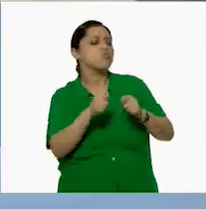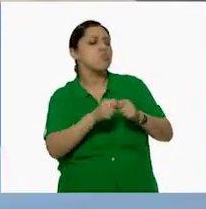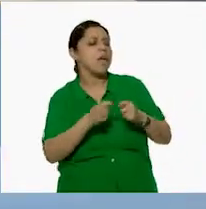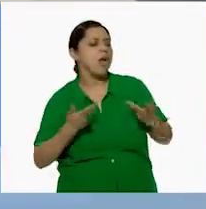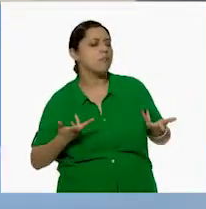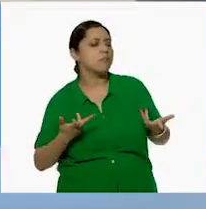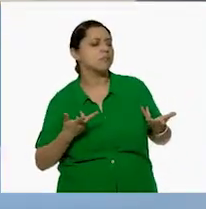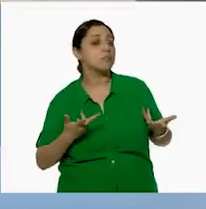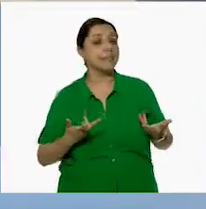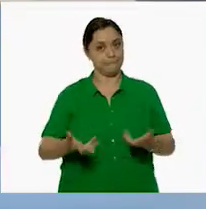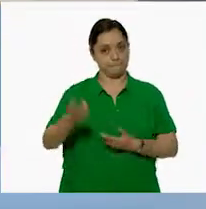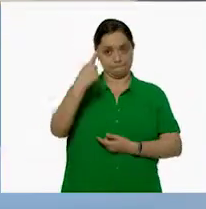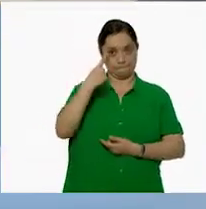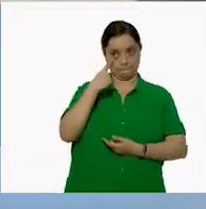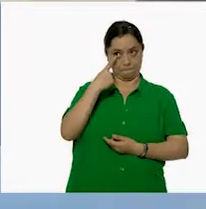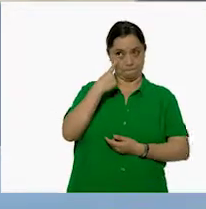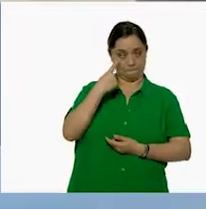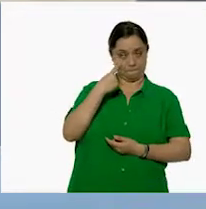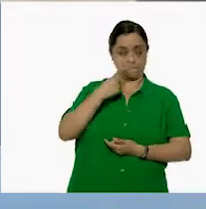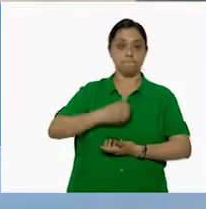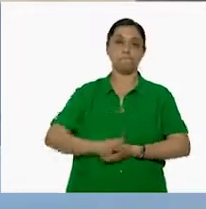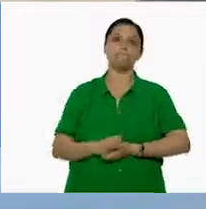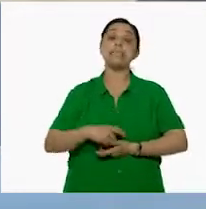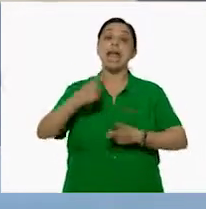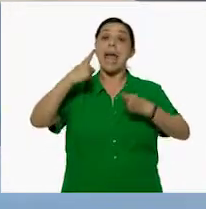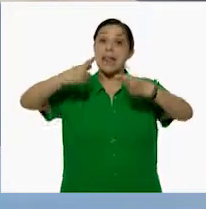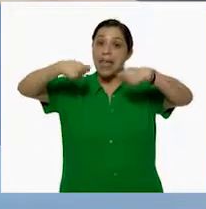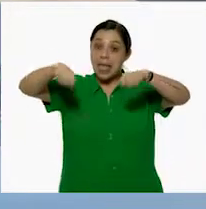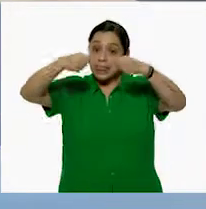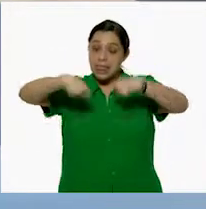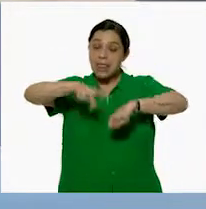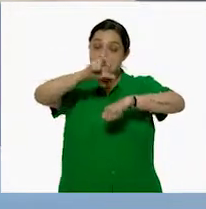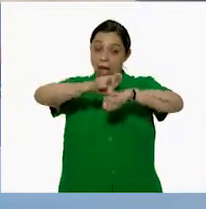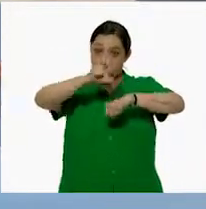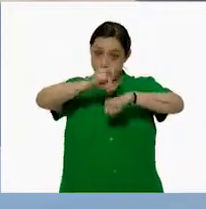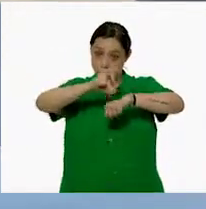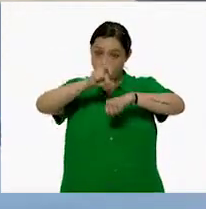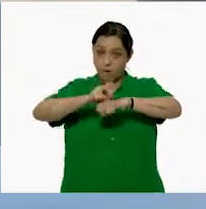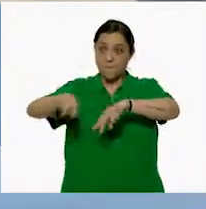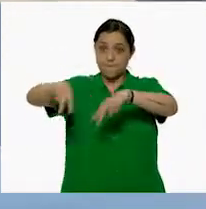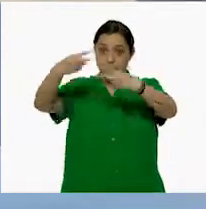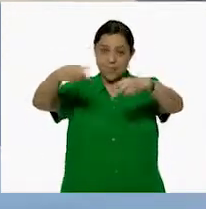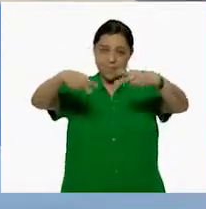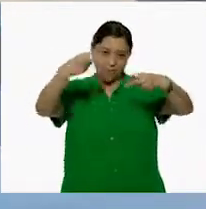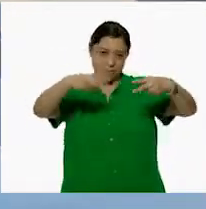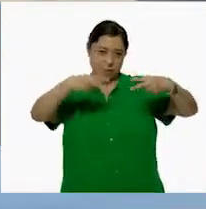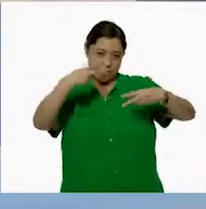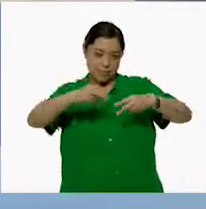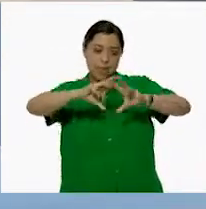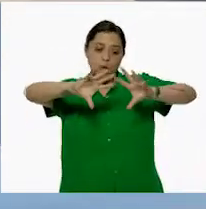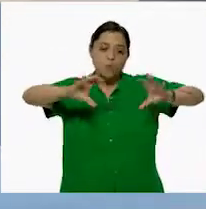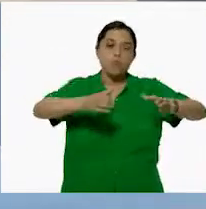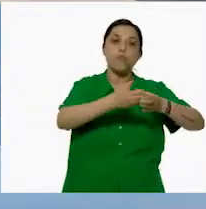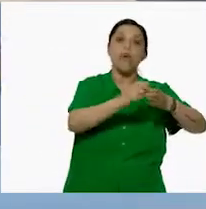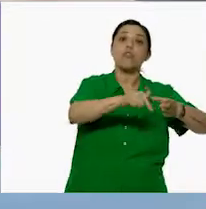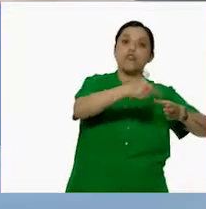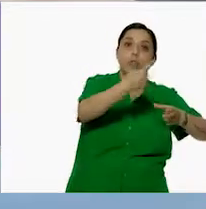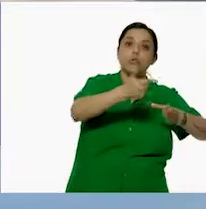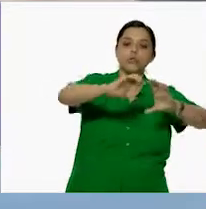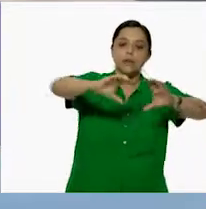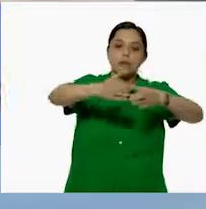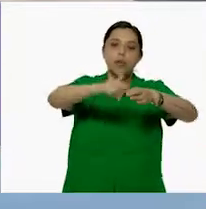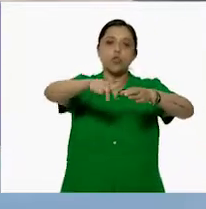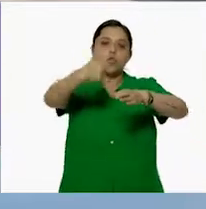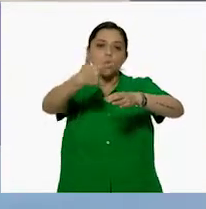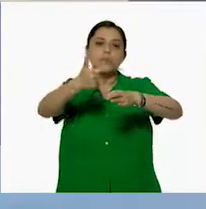¡Ay! Pues mira, resulta que en la tienda vende huevos de gallina de rancho y los vende por docena. Me pidió que le ayudara a sacar